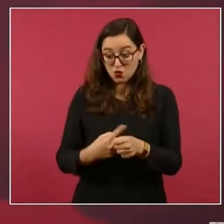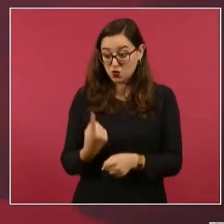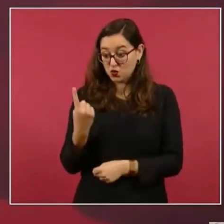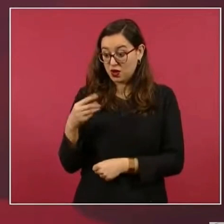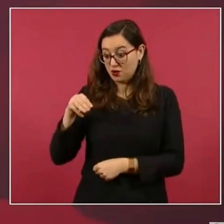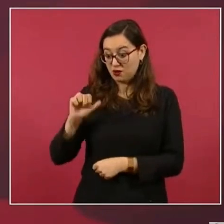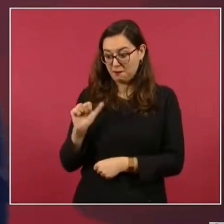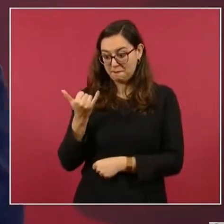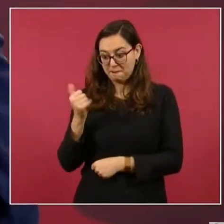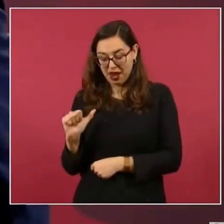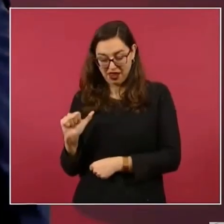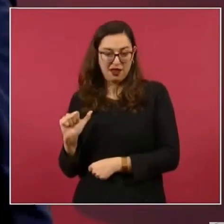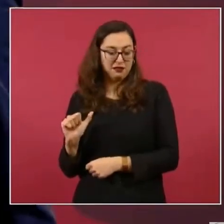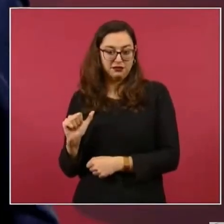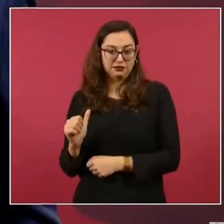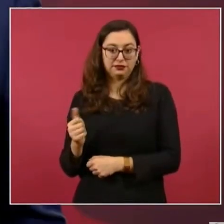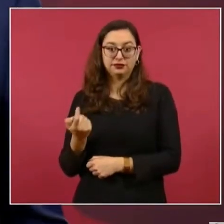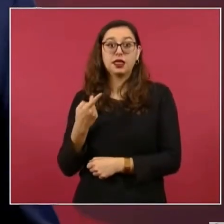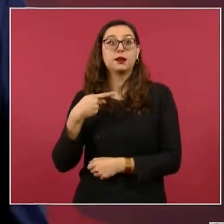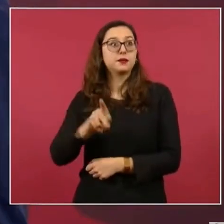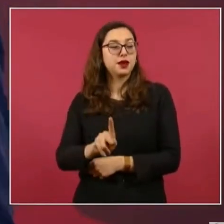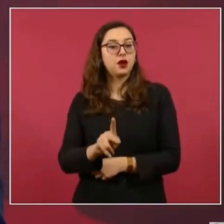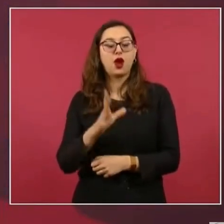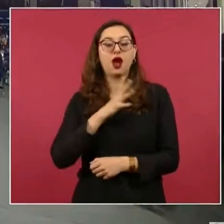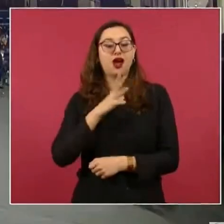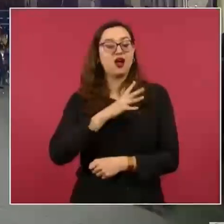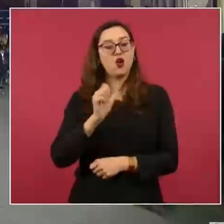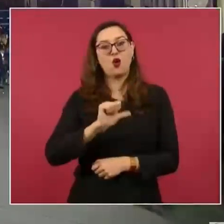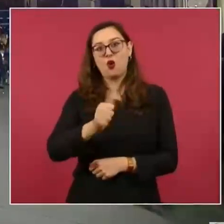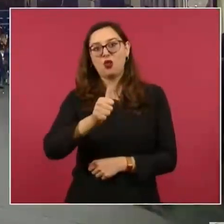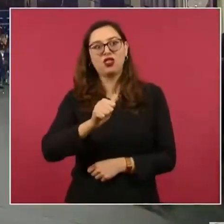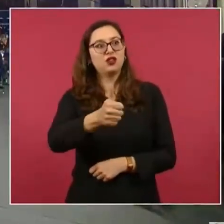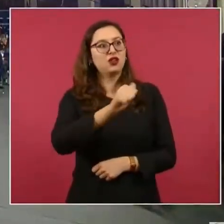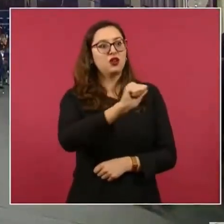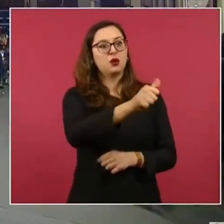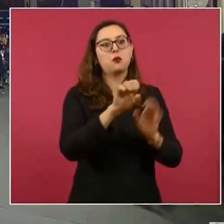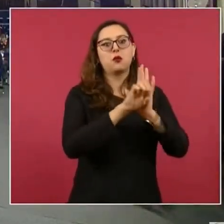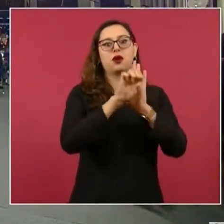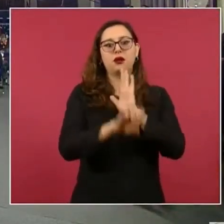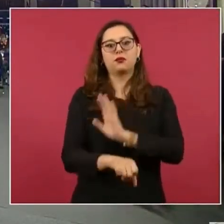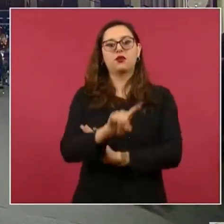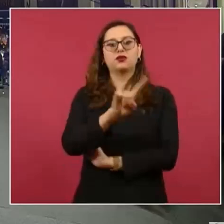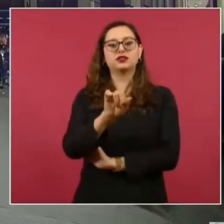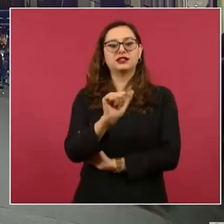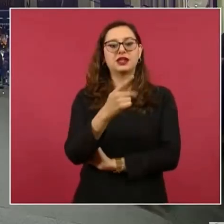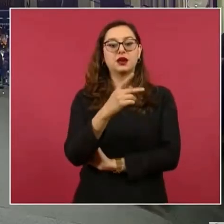lo mismo con la cultura zapoteca,